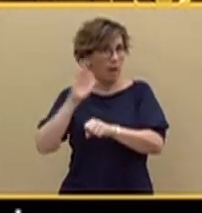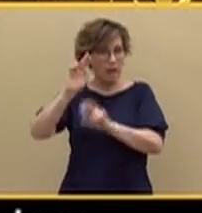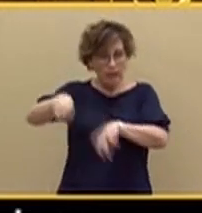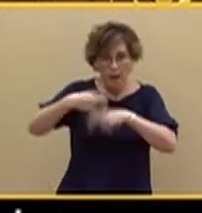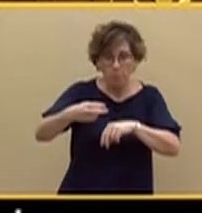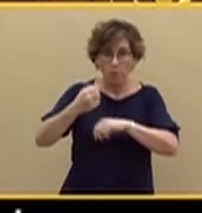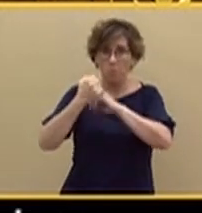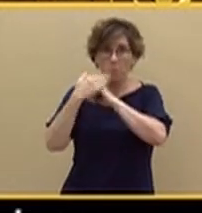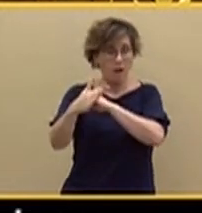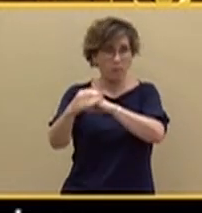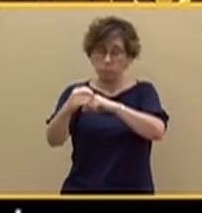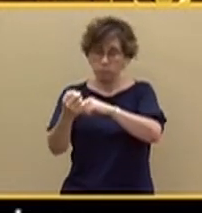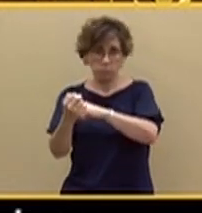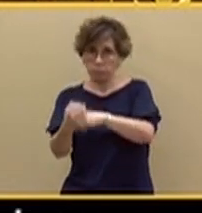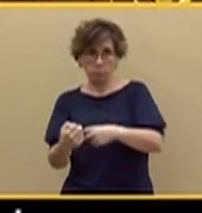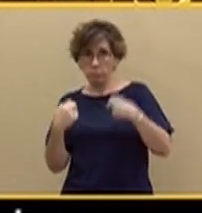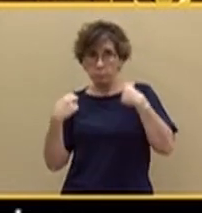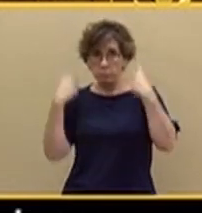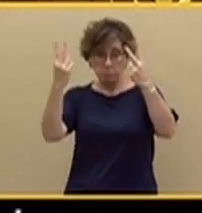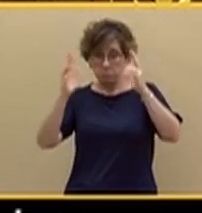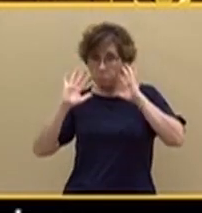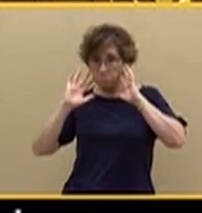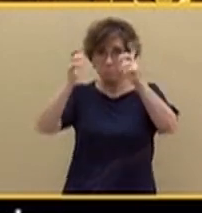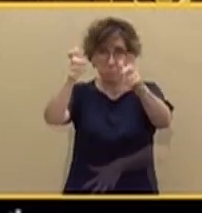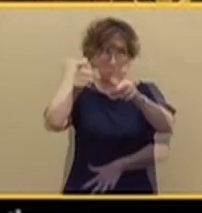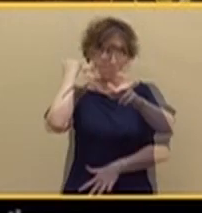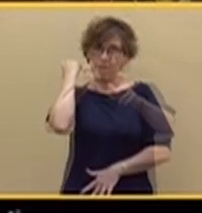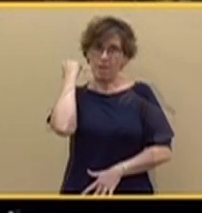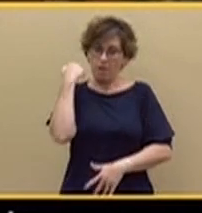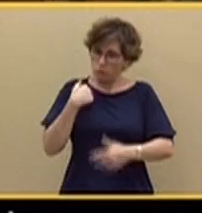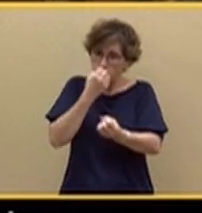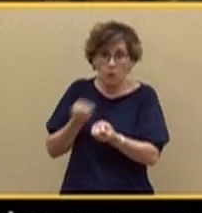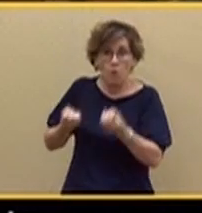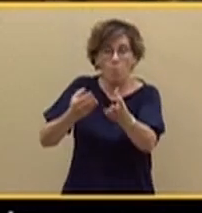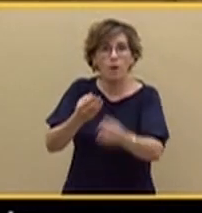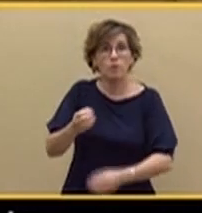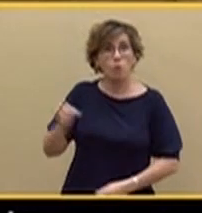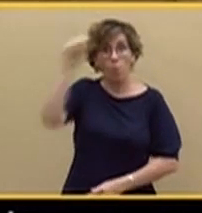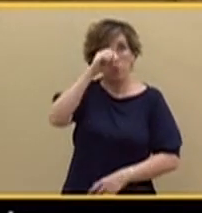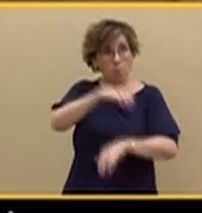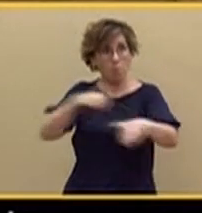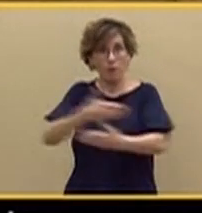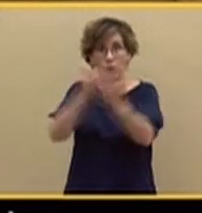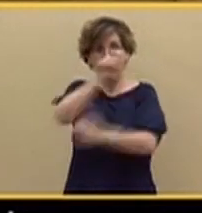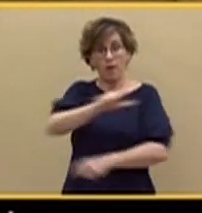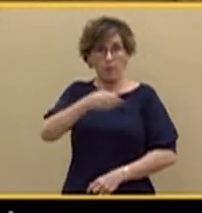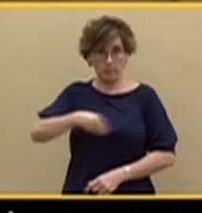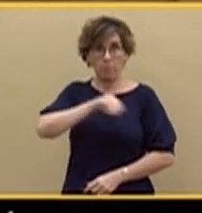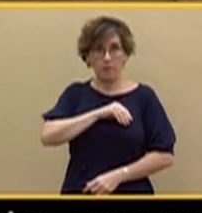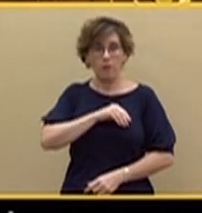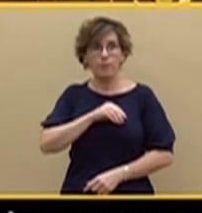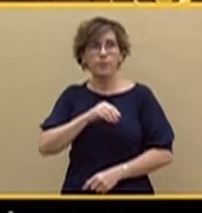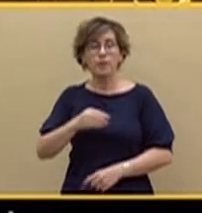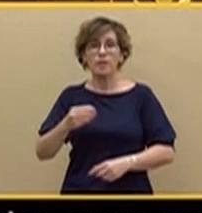olvidando cualquier diferencia cuando sientan amenazada su patria. Las voceras del feminismo supremacista